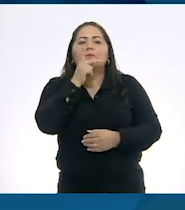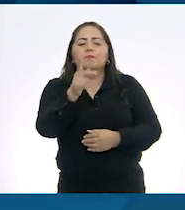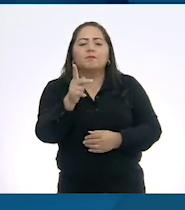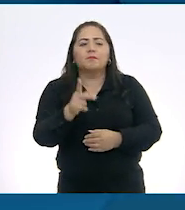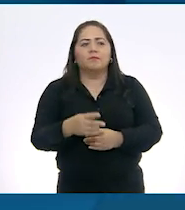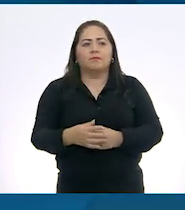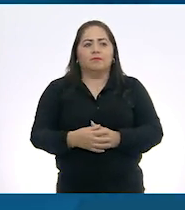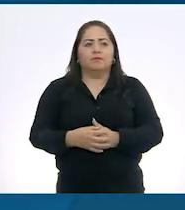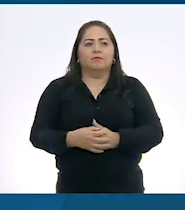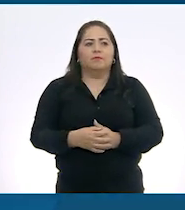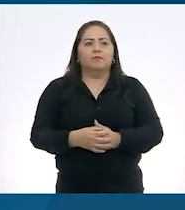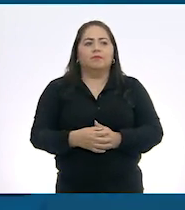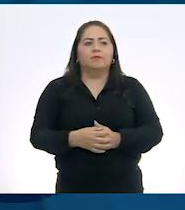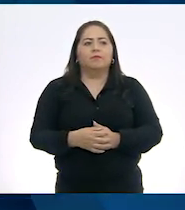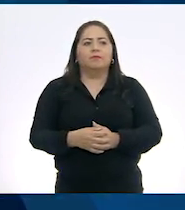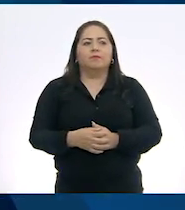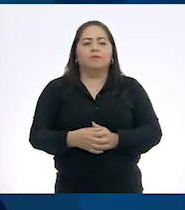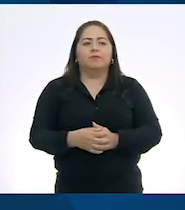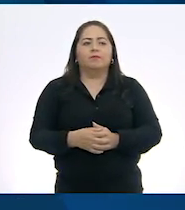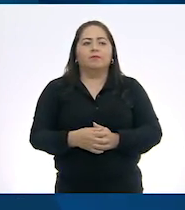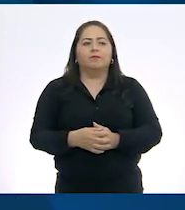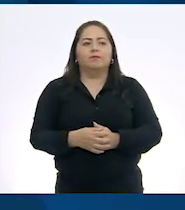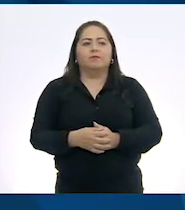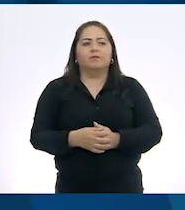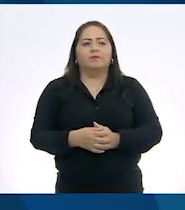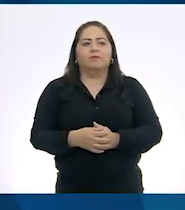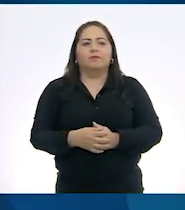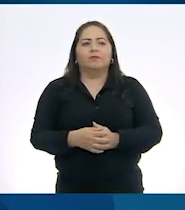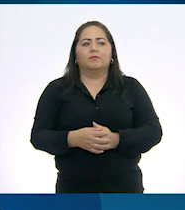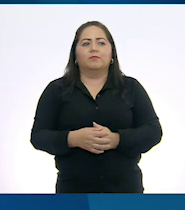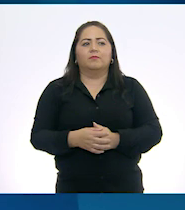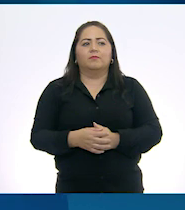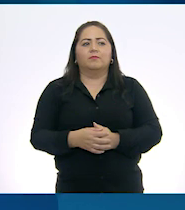dos,